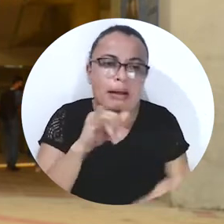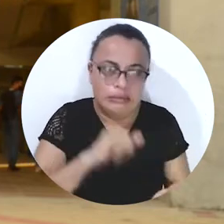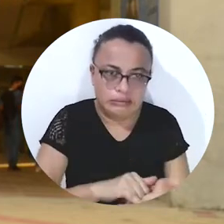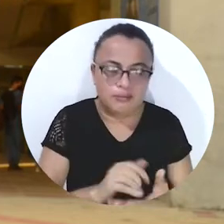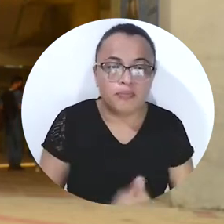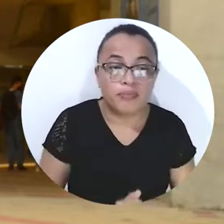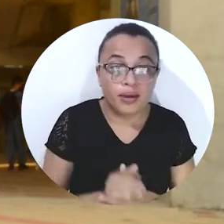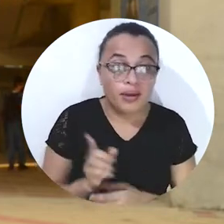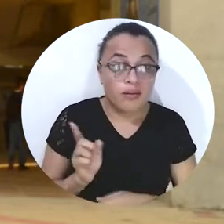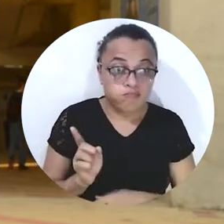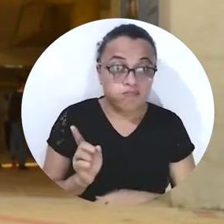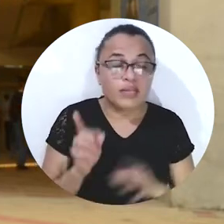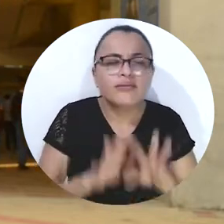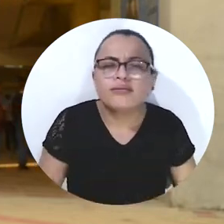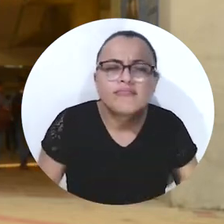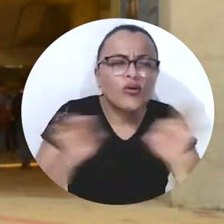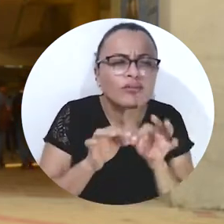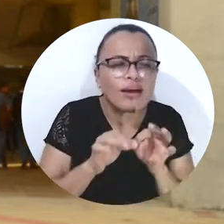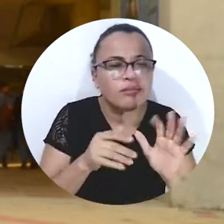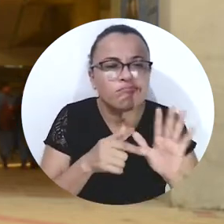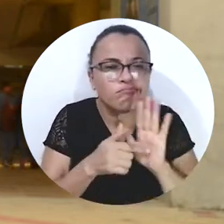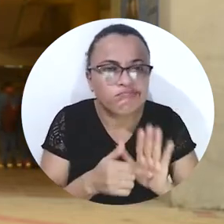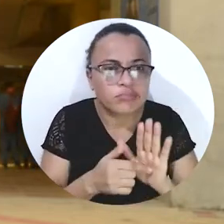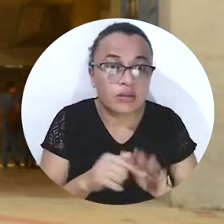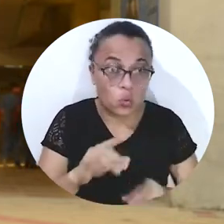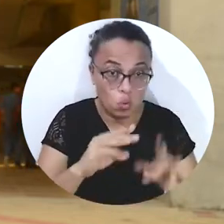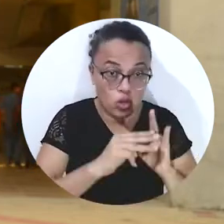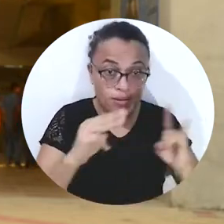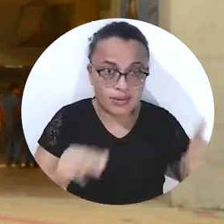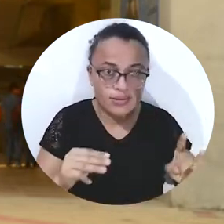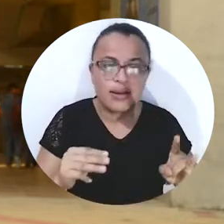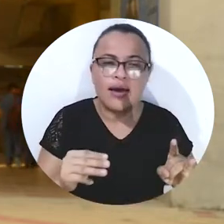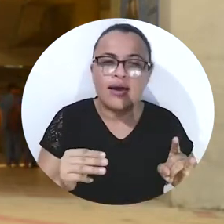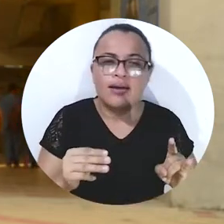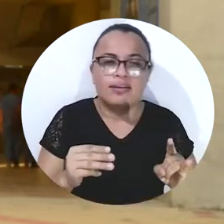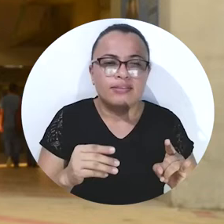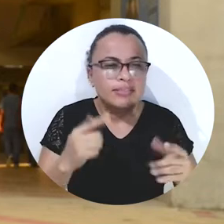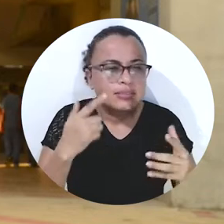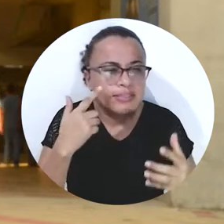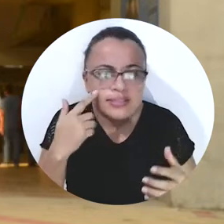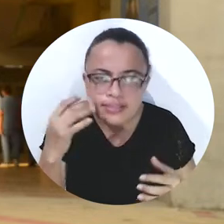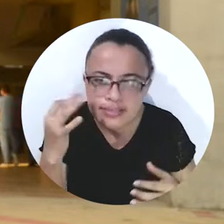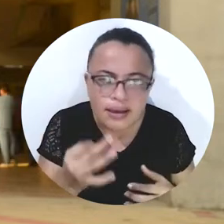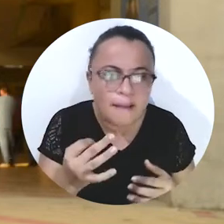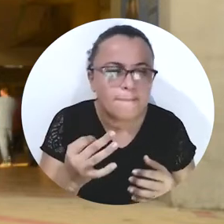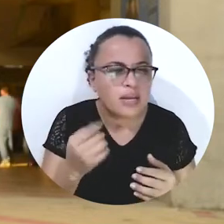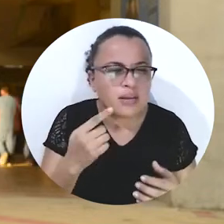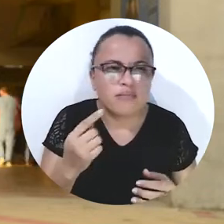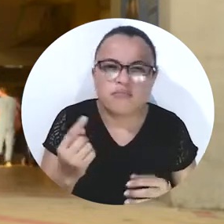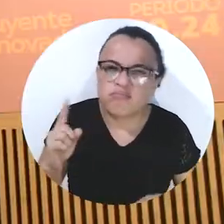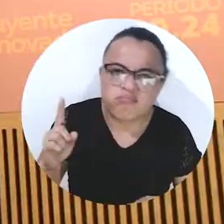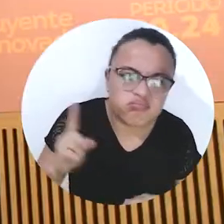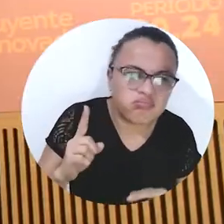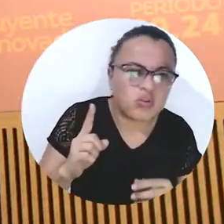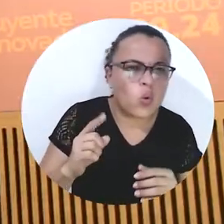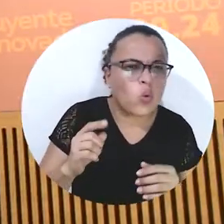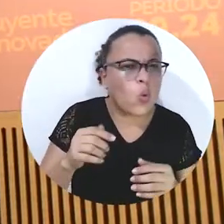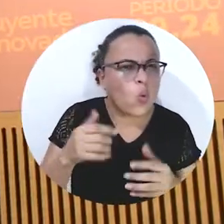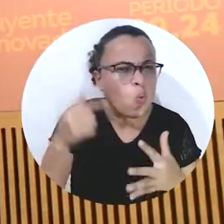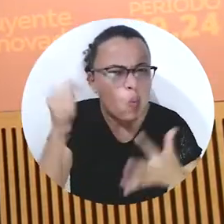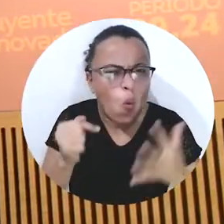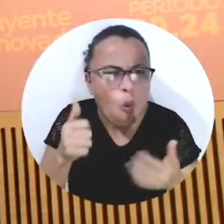pionera y preocupada por tratar de traer las mejores prácticas, traer las mejores experiencias, para